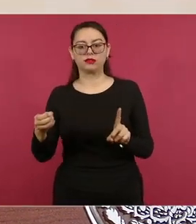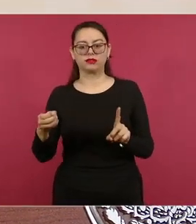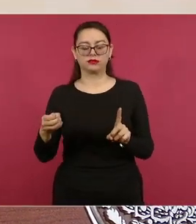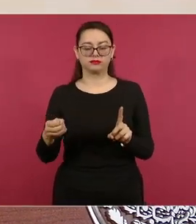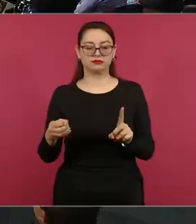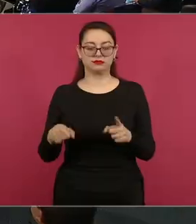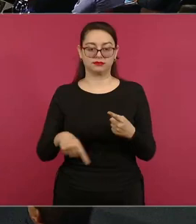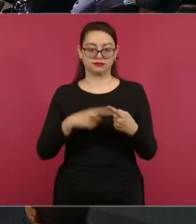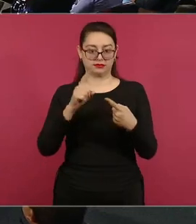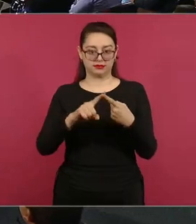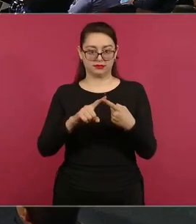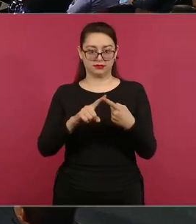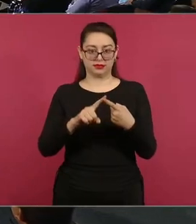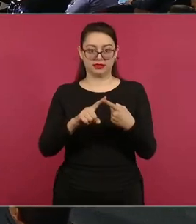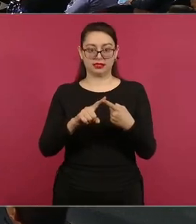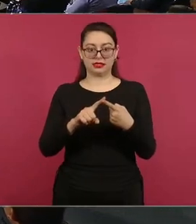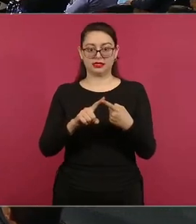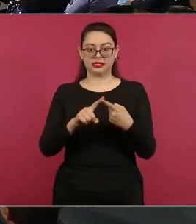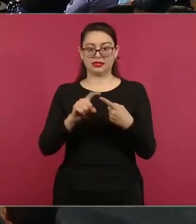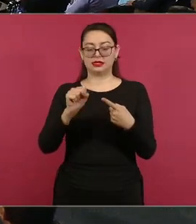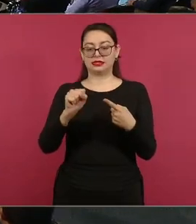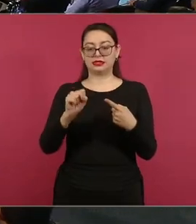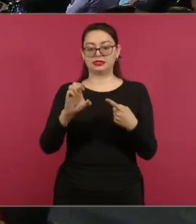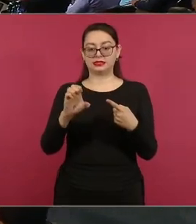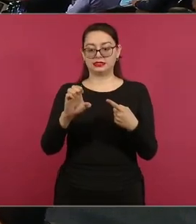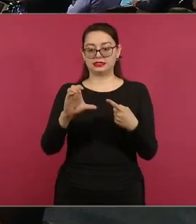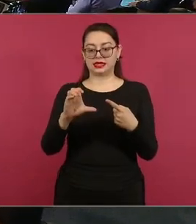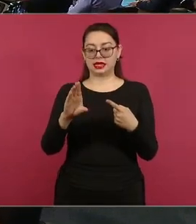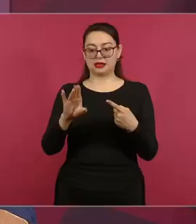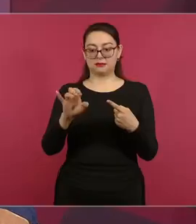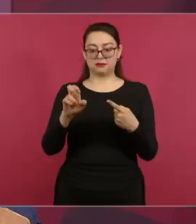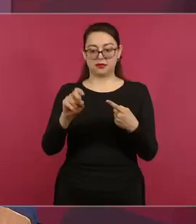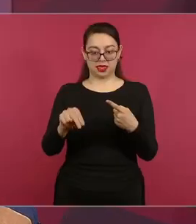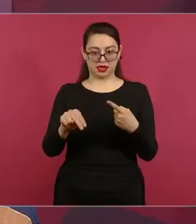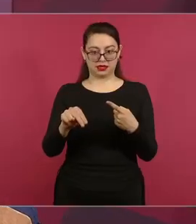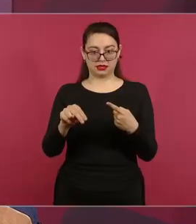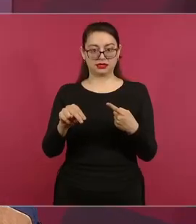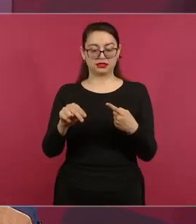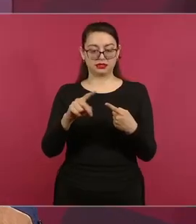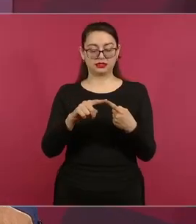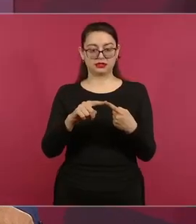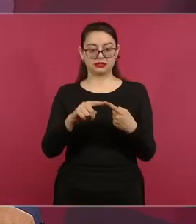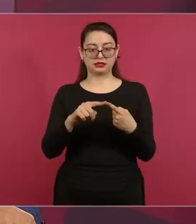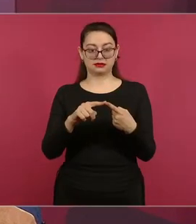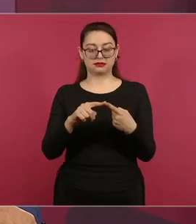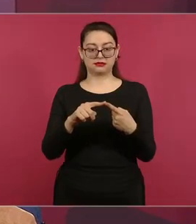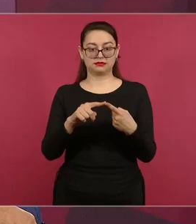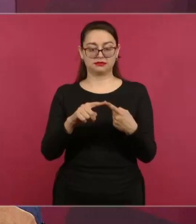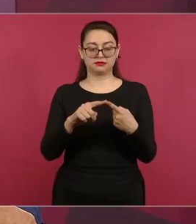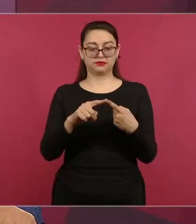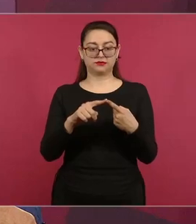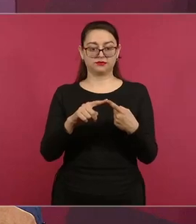Una, la Secretaría de Bienestar, porque nosotros trabajamos